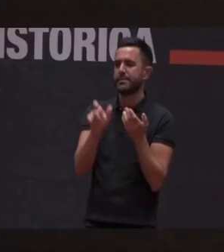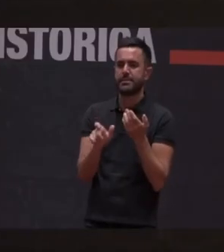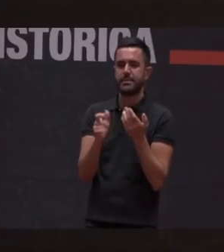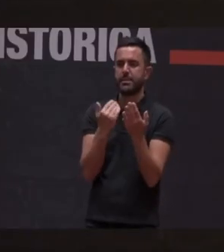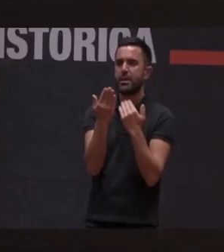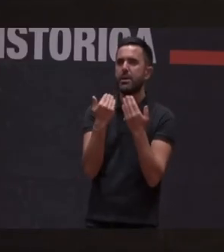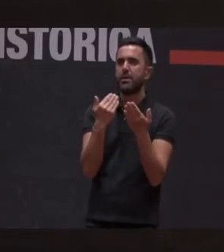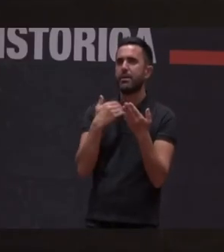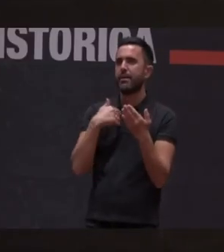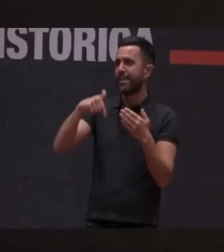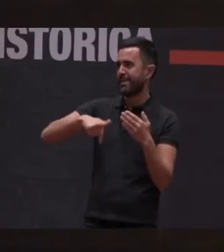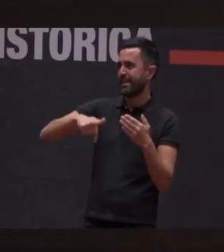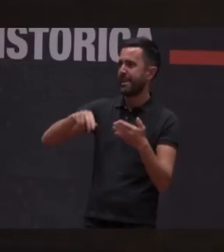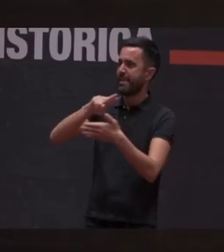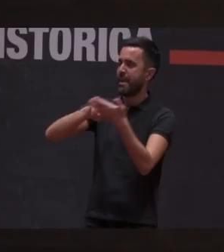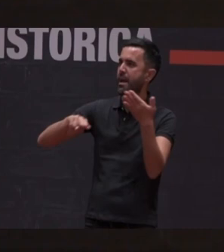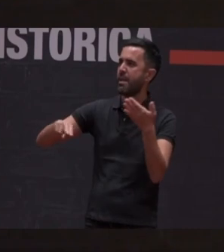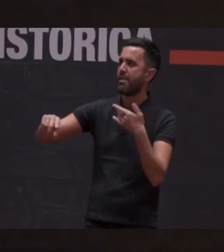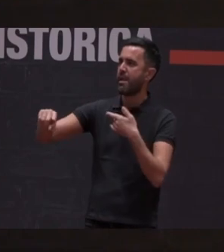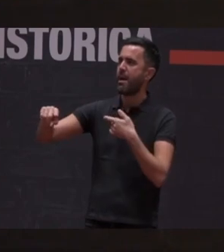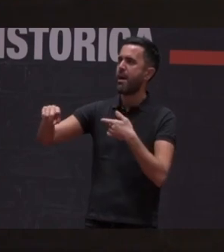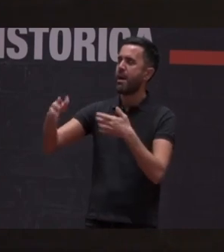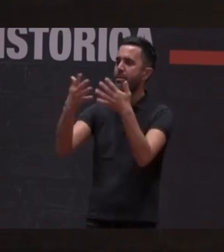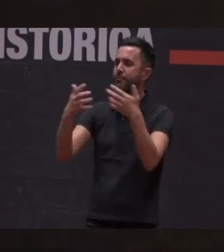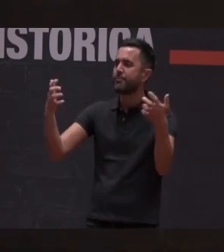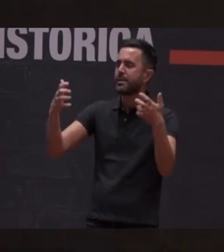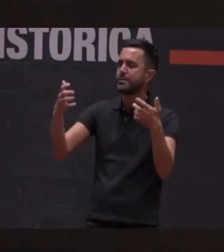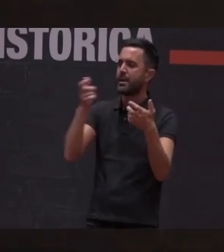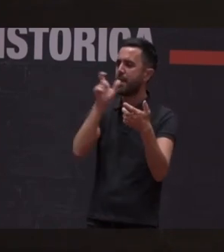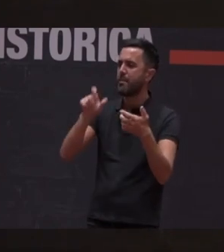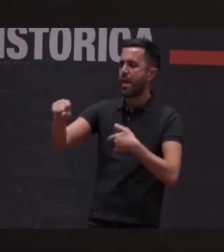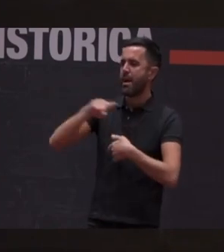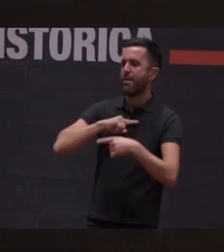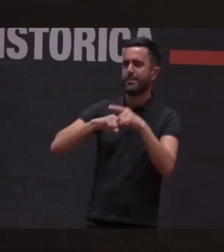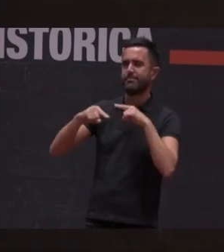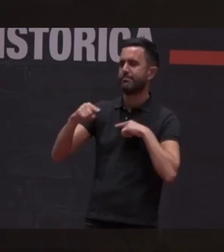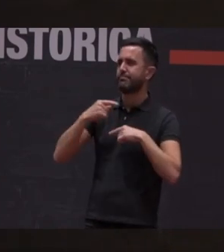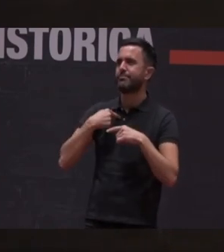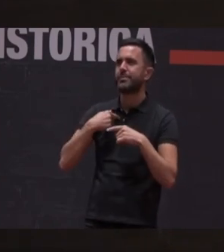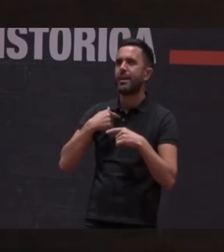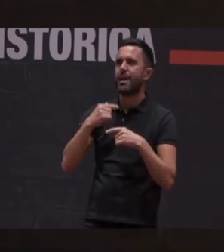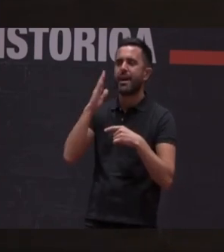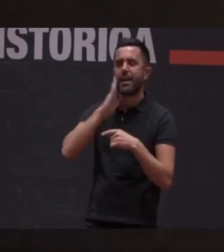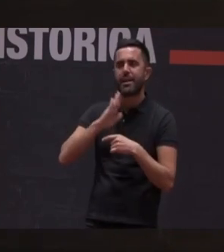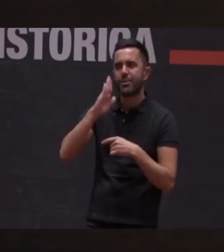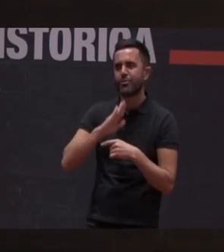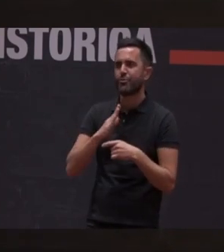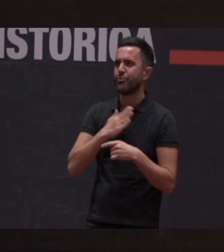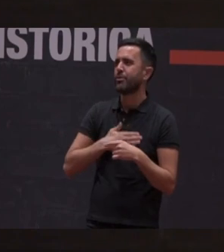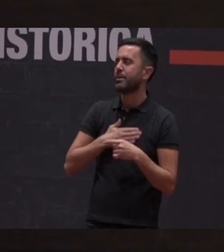Recibí desde aquí, desde Galicia, hermosas palabras de cariño y consuelo. Moitas gracias,